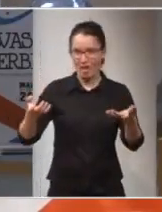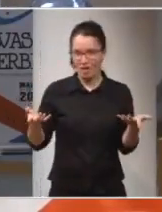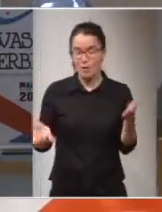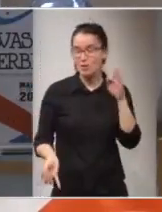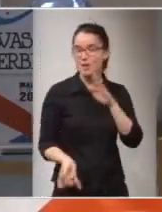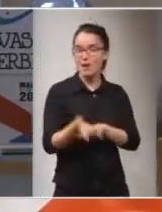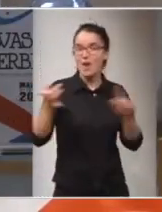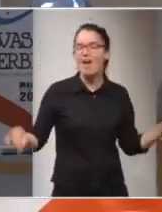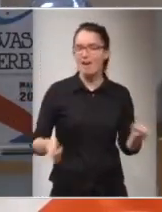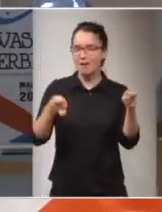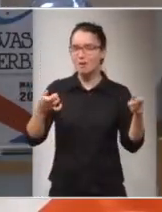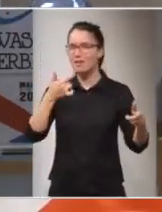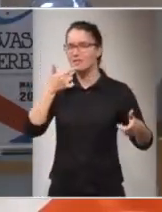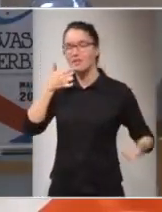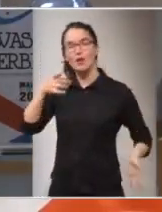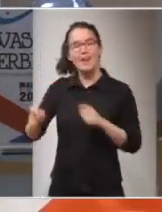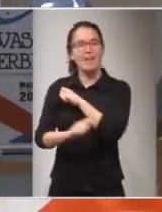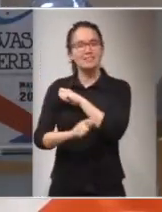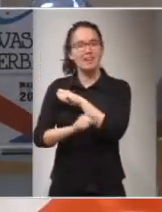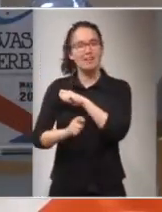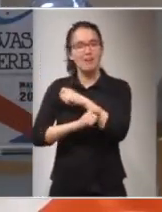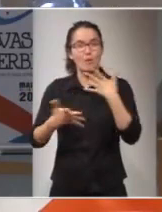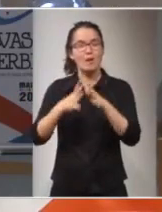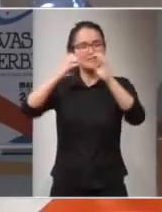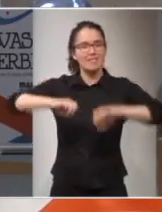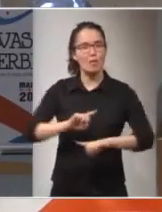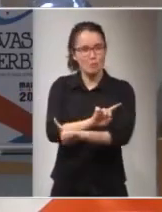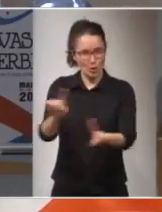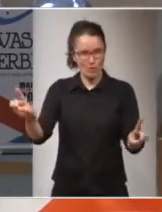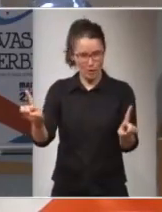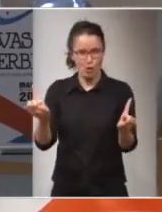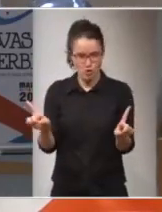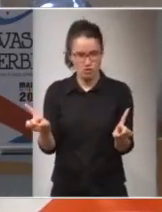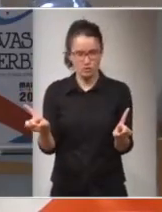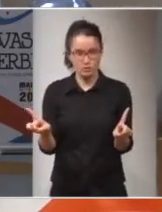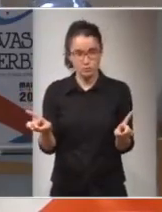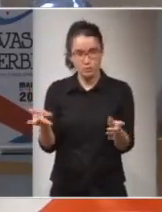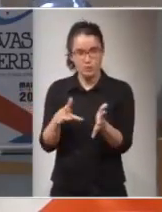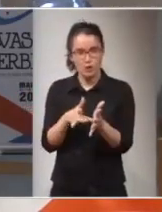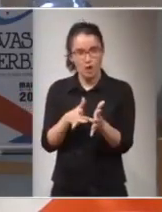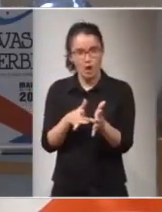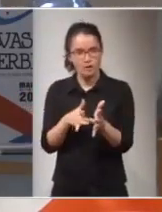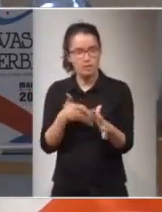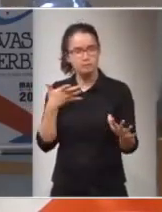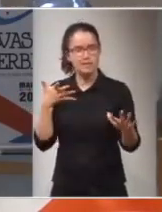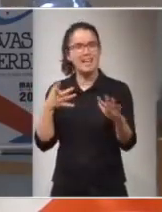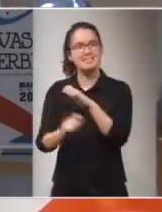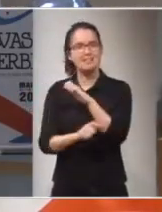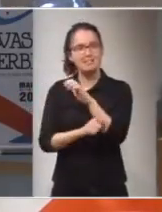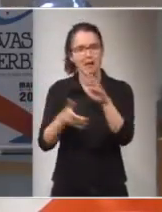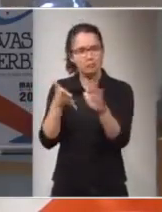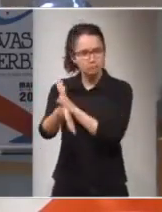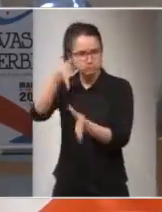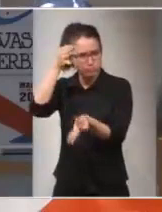creó la campaña y se definió que la estrategia iba a ser el tratado de prohibición y una vez que se definió esa estrategia